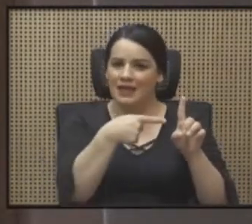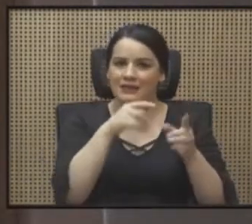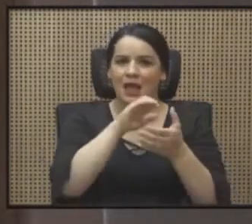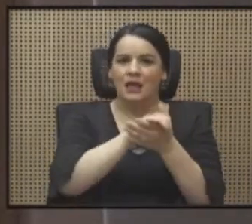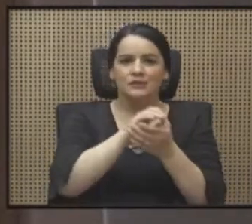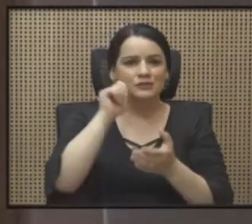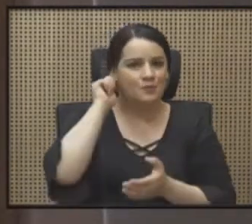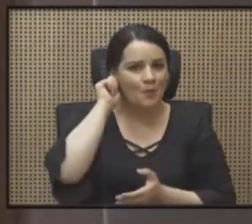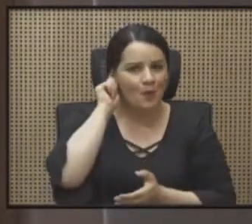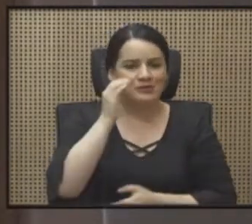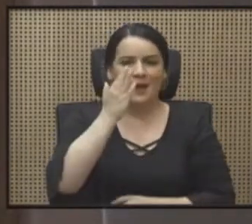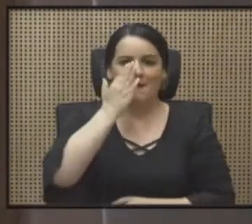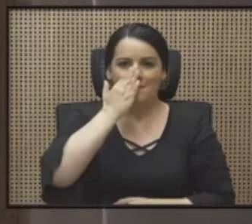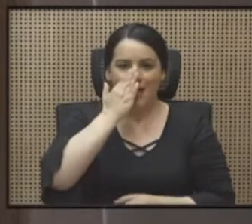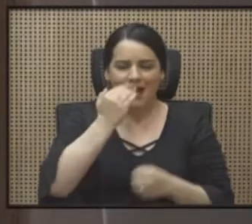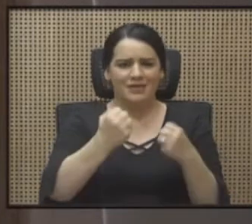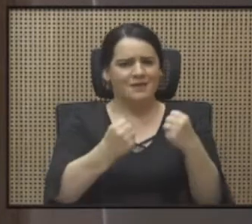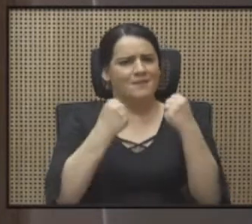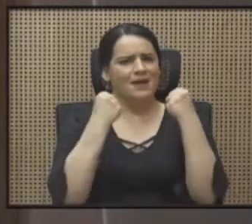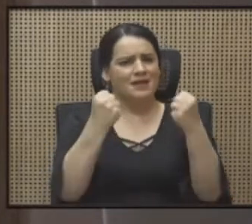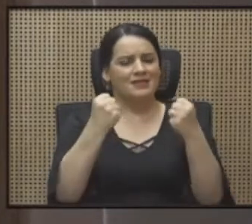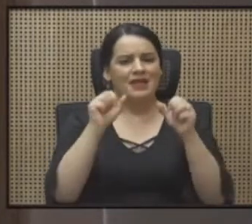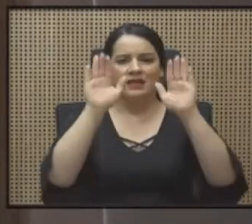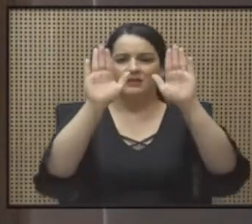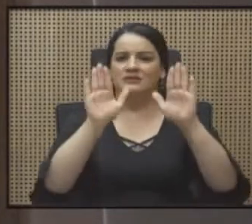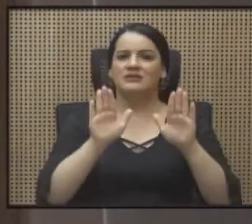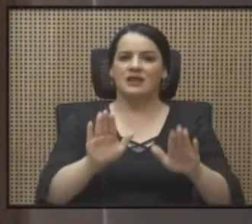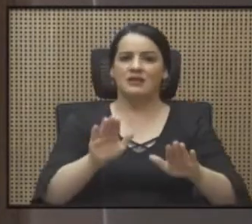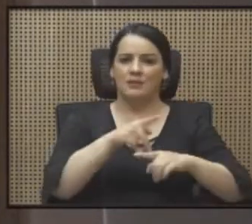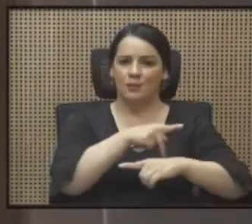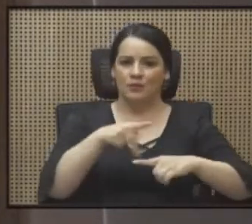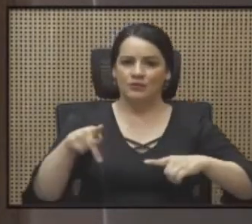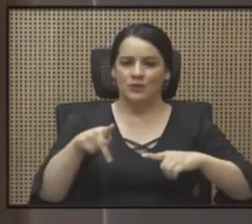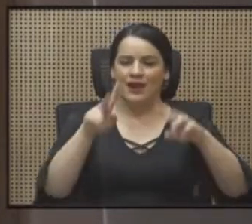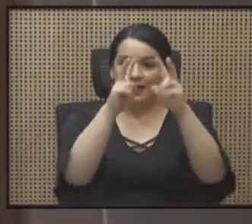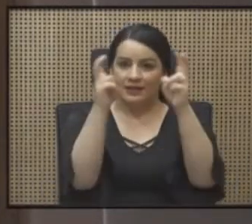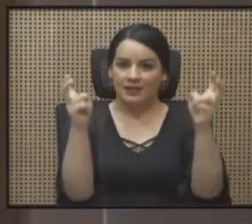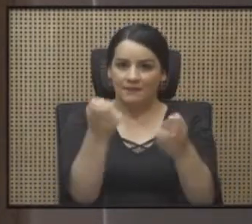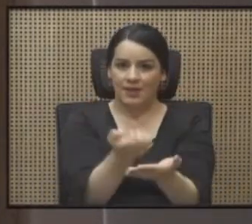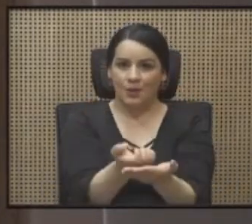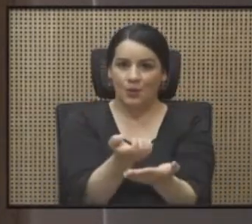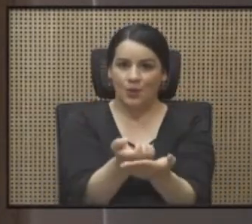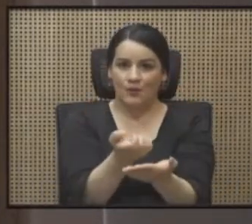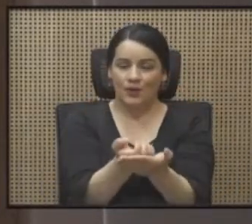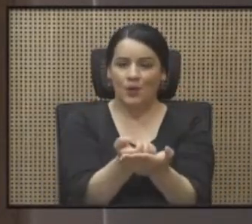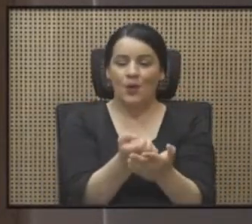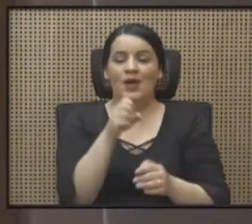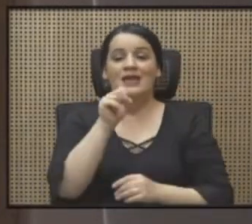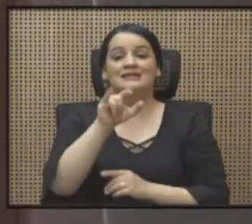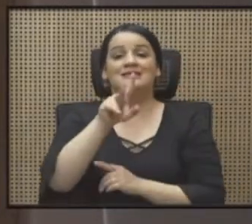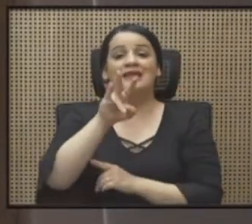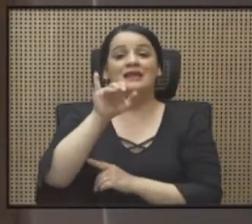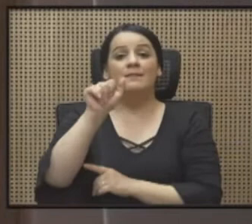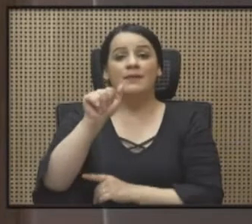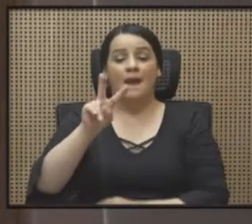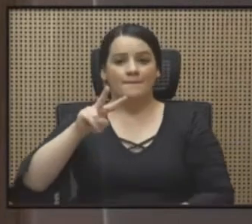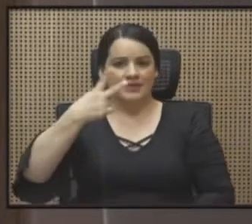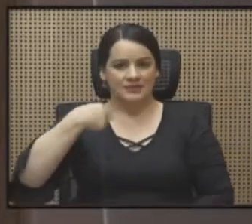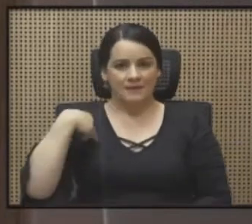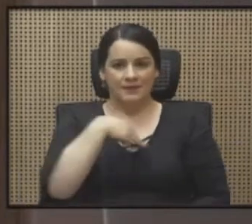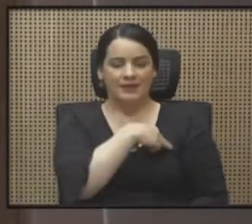es valiente, es un excelente profesional en materia económica. Silvia Hernández fue viceministra de planificación,